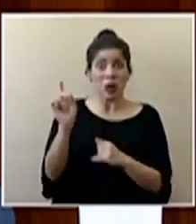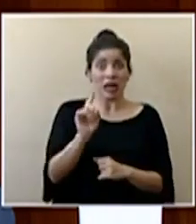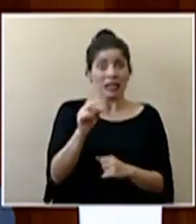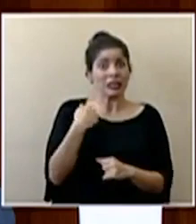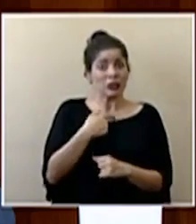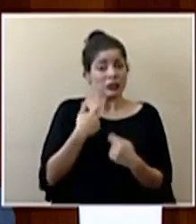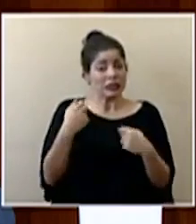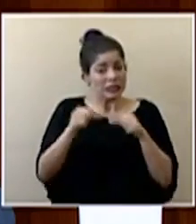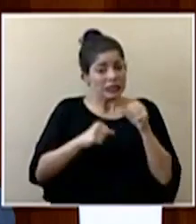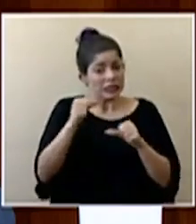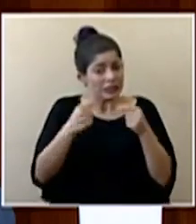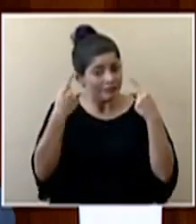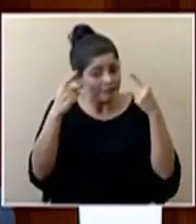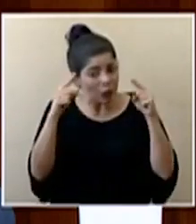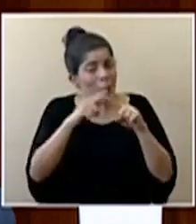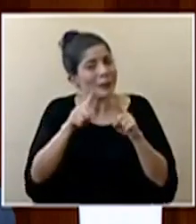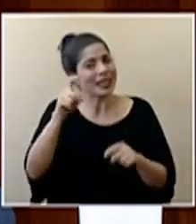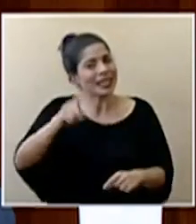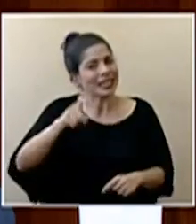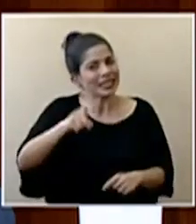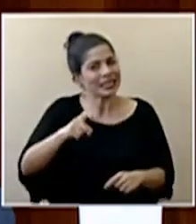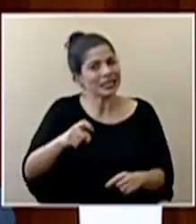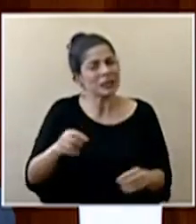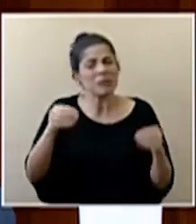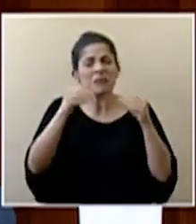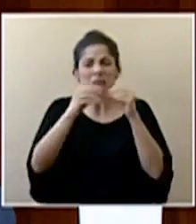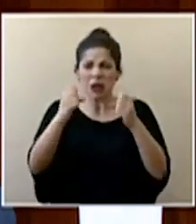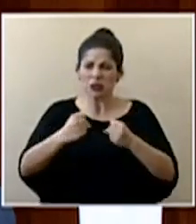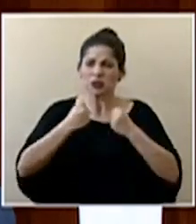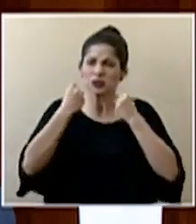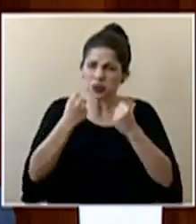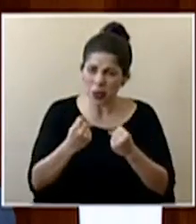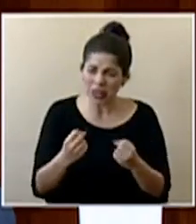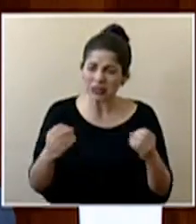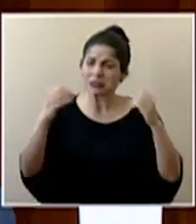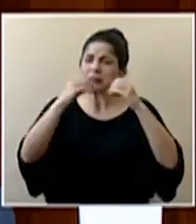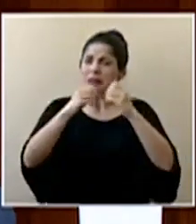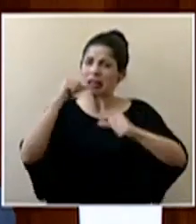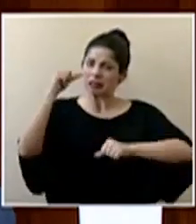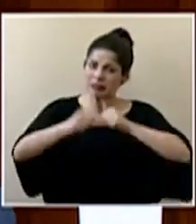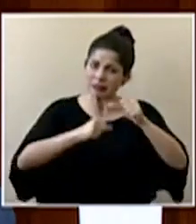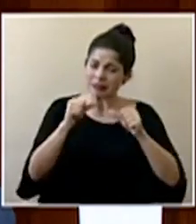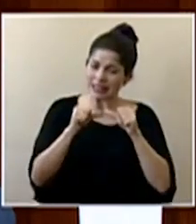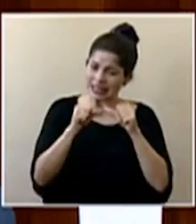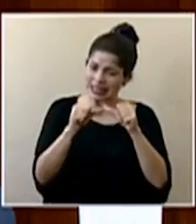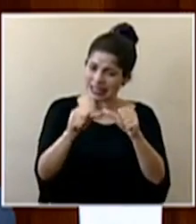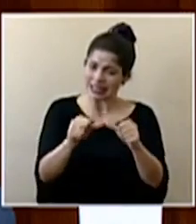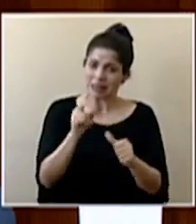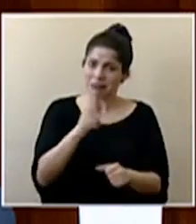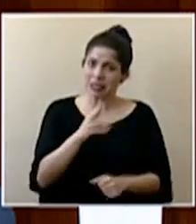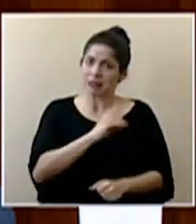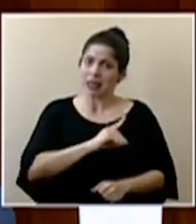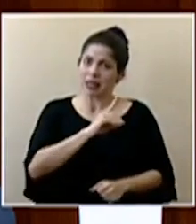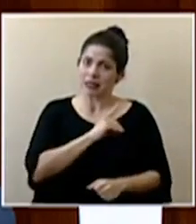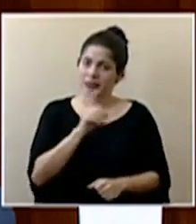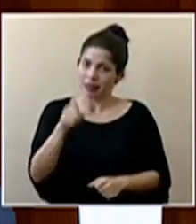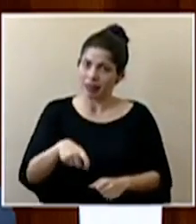lo estamos logrando pero ocupamos más fuerza más empeño y mantenernos en esta disciplina